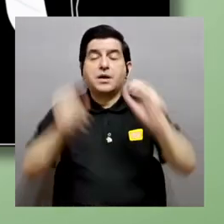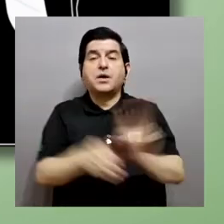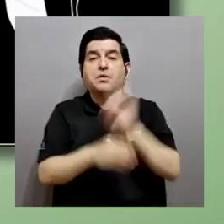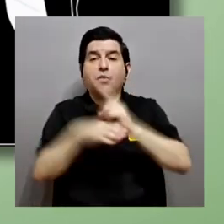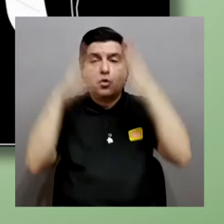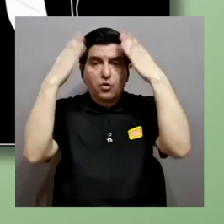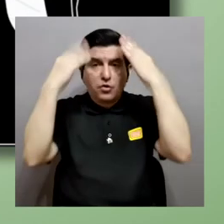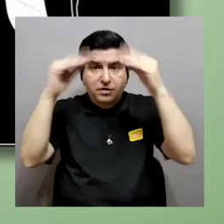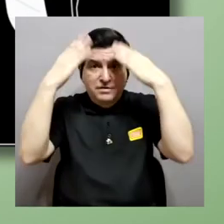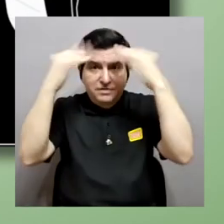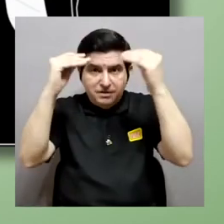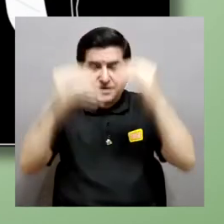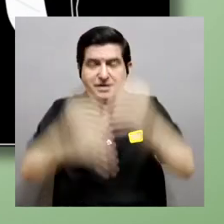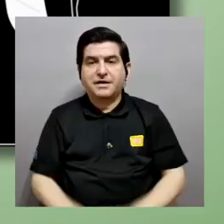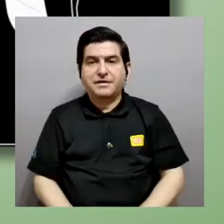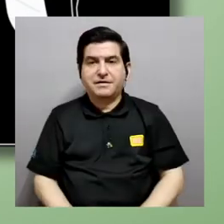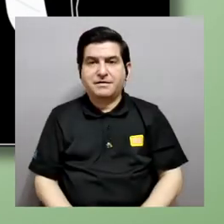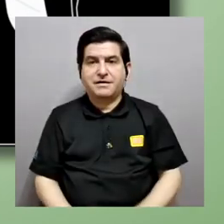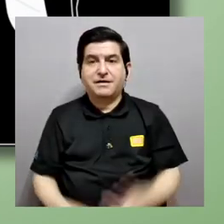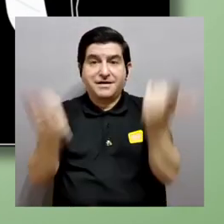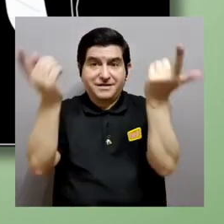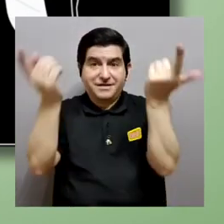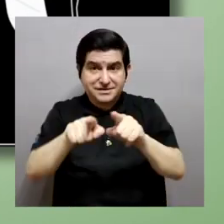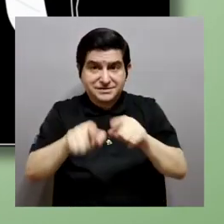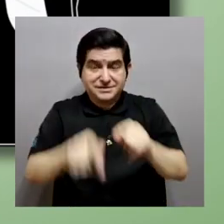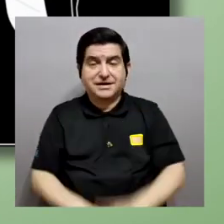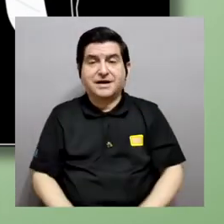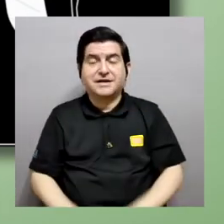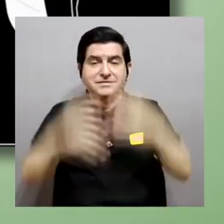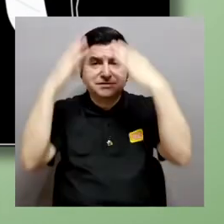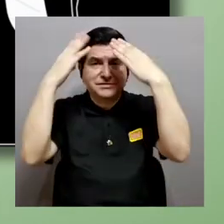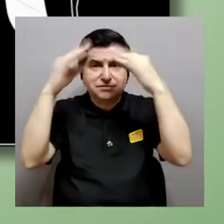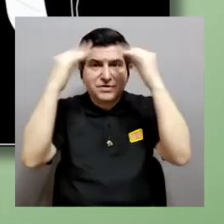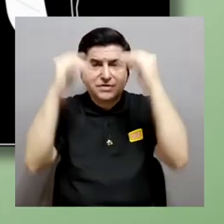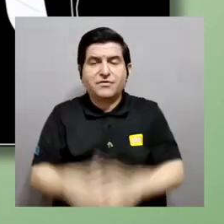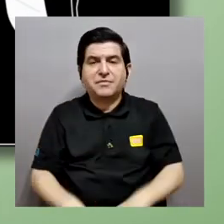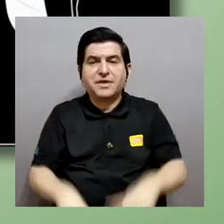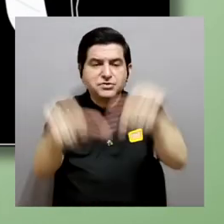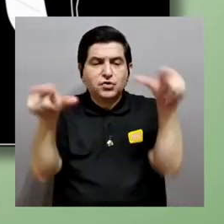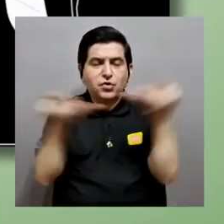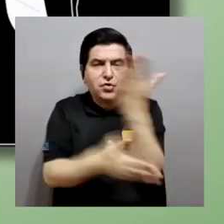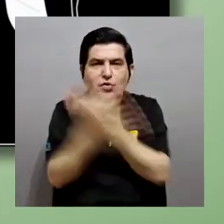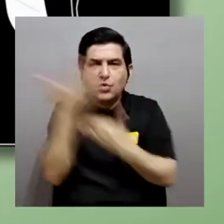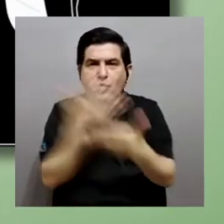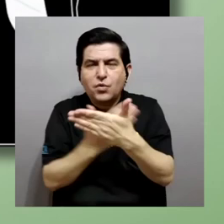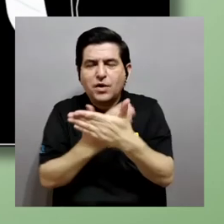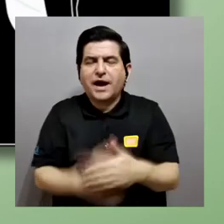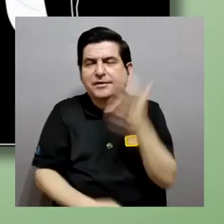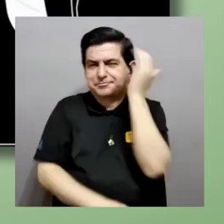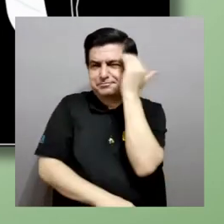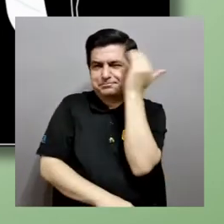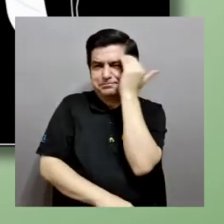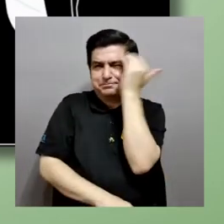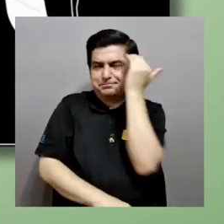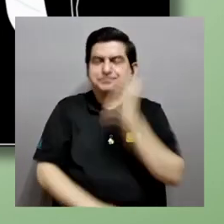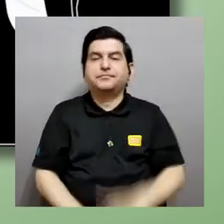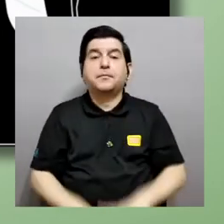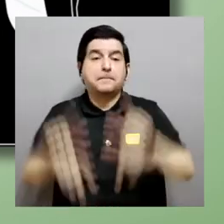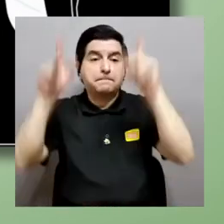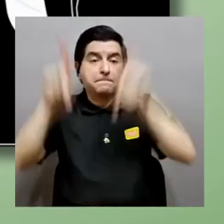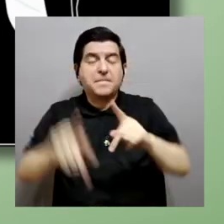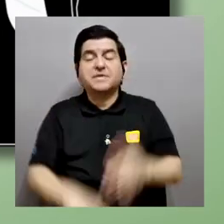y utilizamos esa información para extraer la información sobre la posición de las manos así que